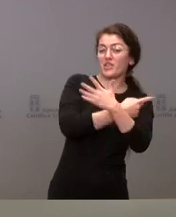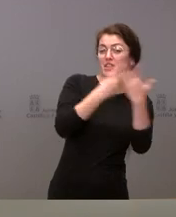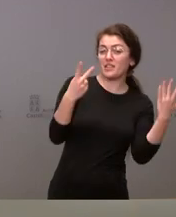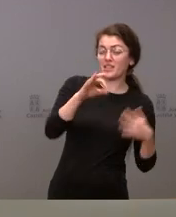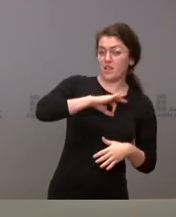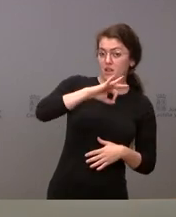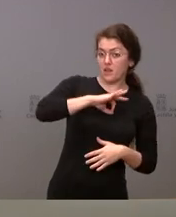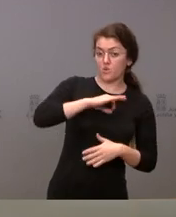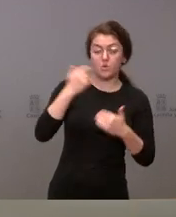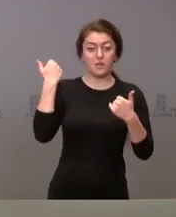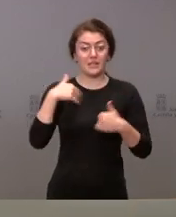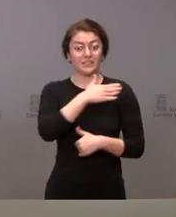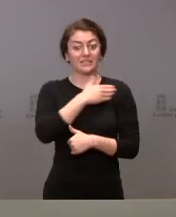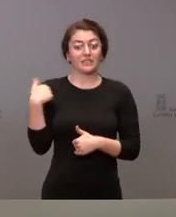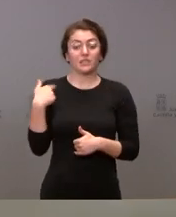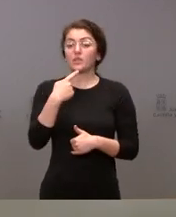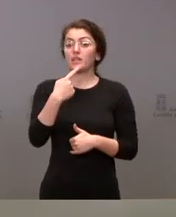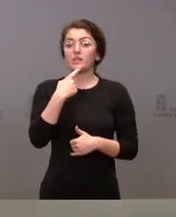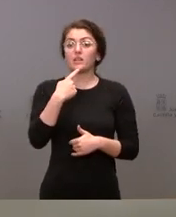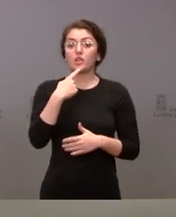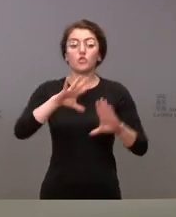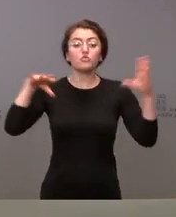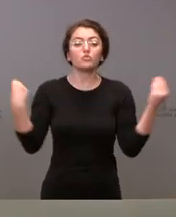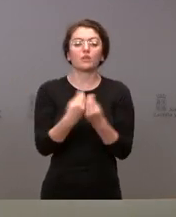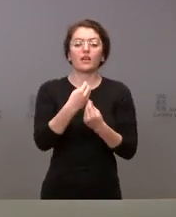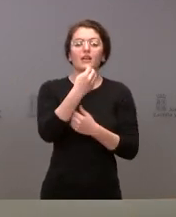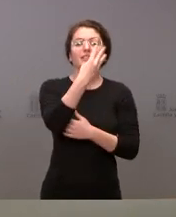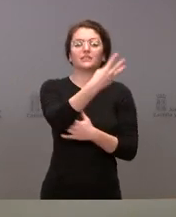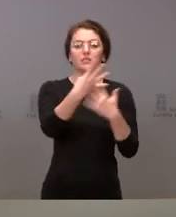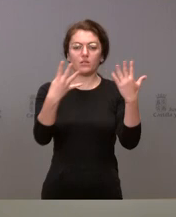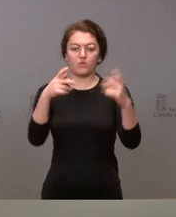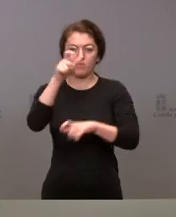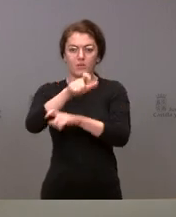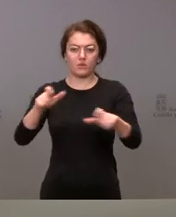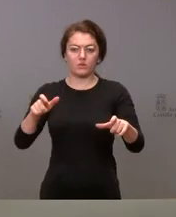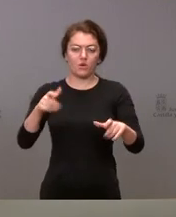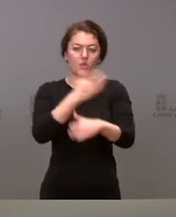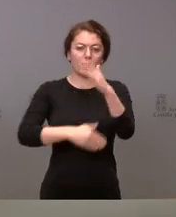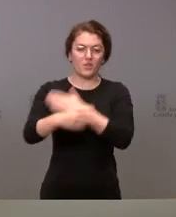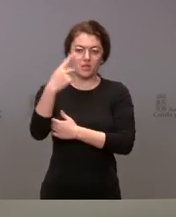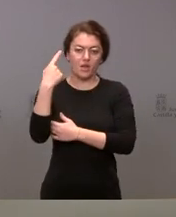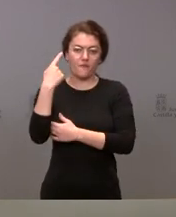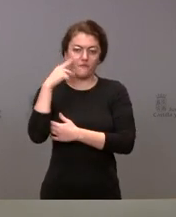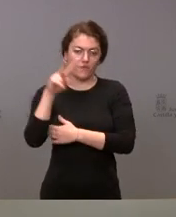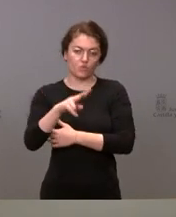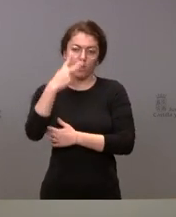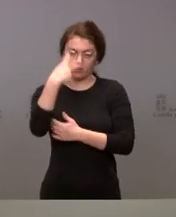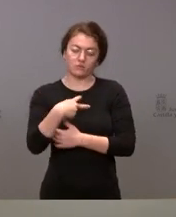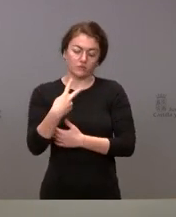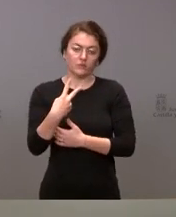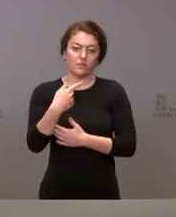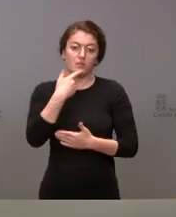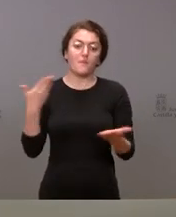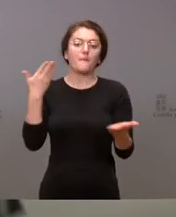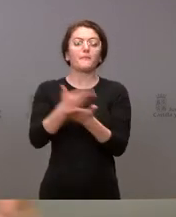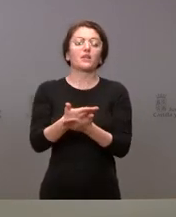En este sentido, quiero indicar que han sido 39 las personas de Castilla y León con discapacidad visual que han solicitado ejercer su derecho a voto,